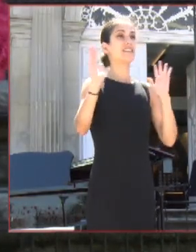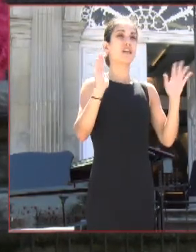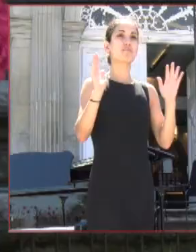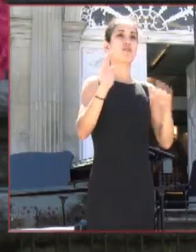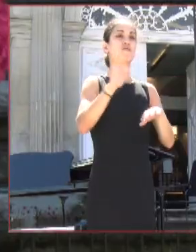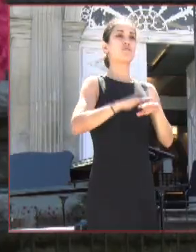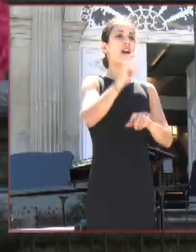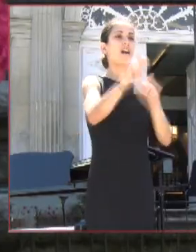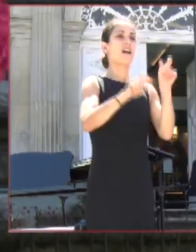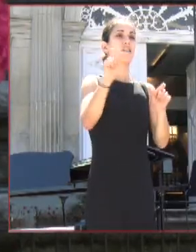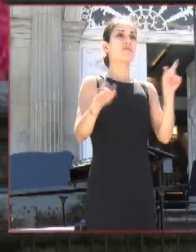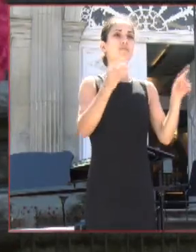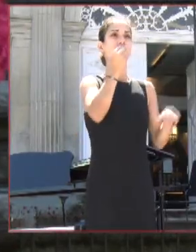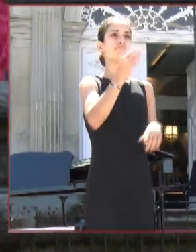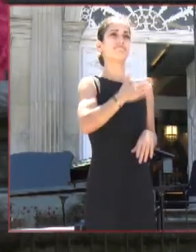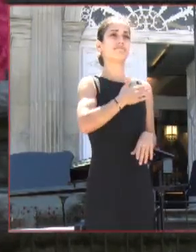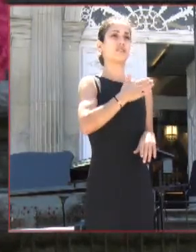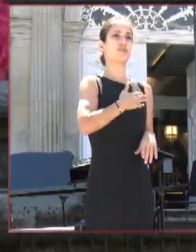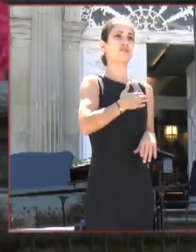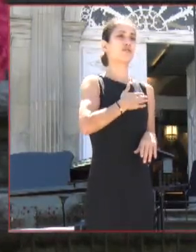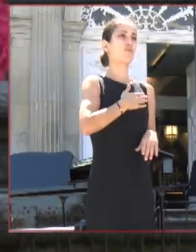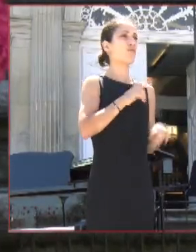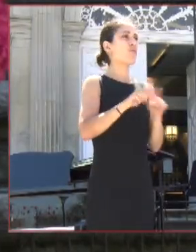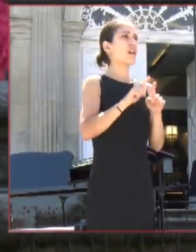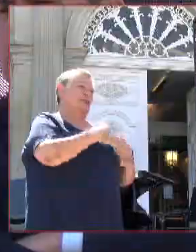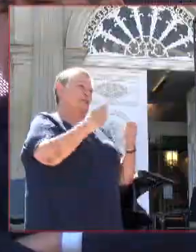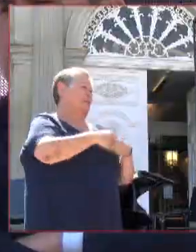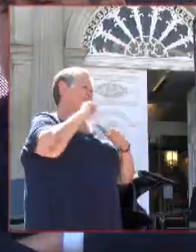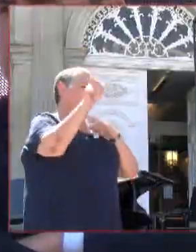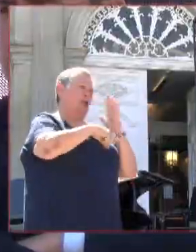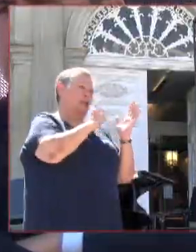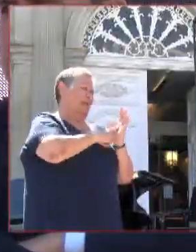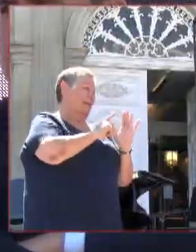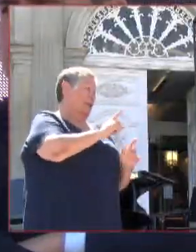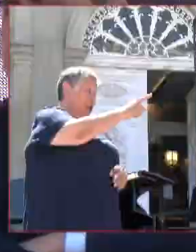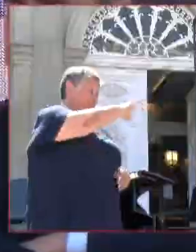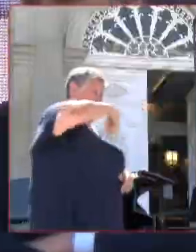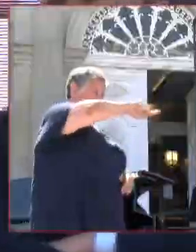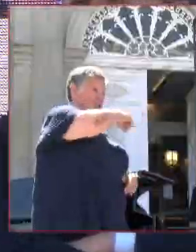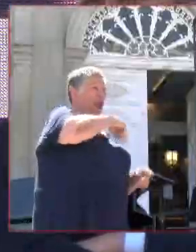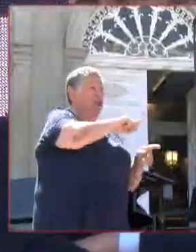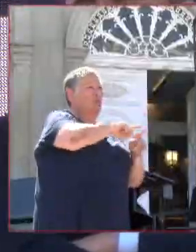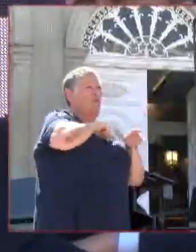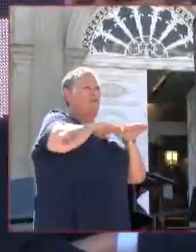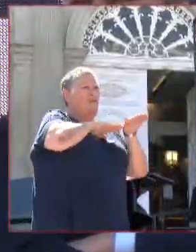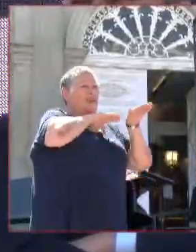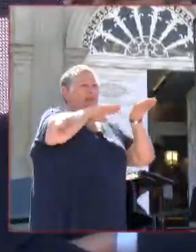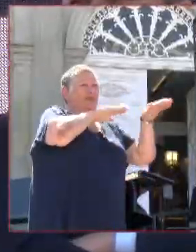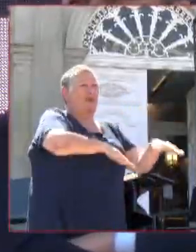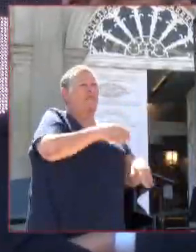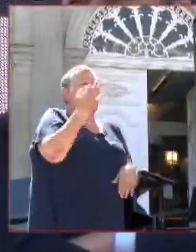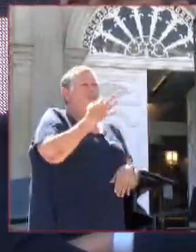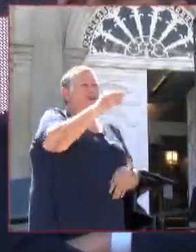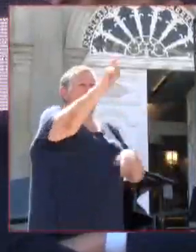boas persoas saquen o mellor de sí mesmas. Non somos que somos electos polos cidadãos, somos